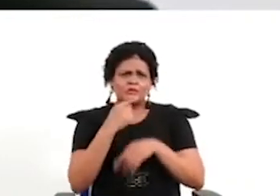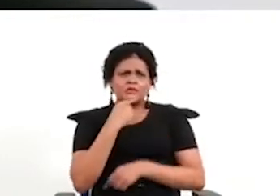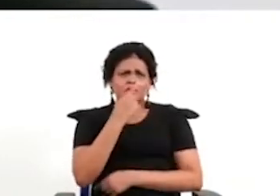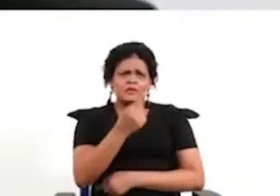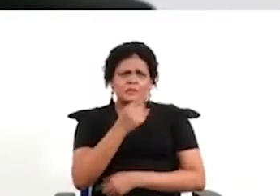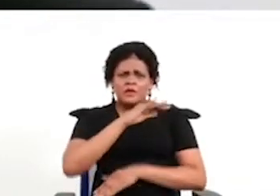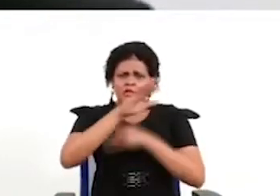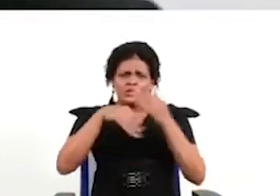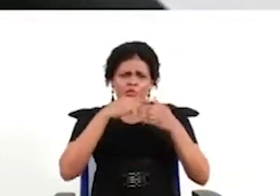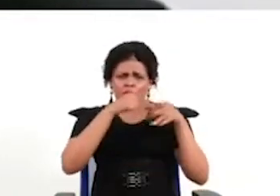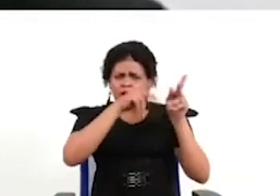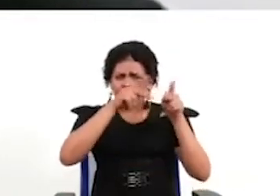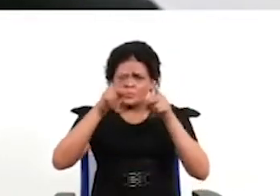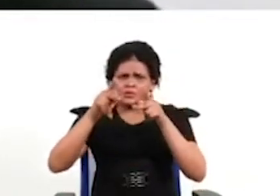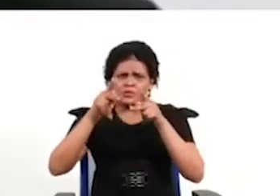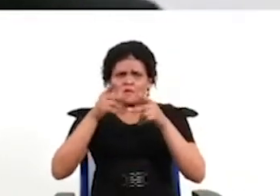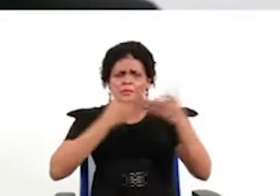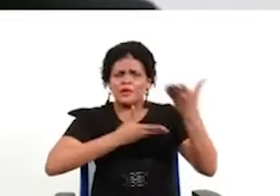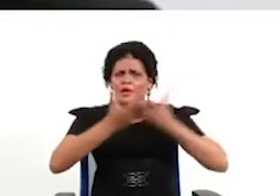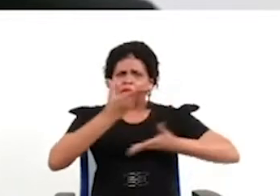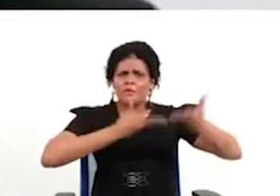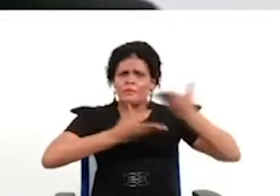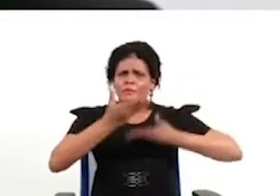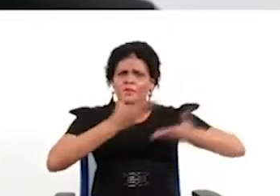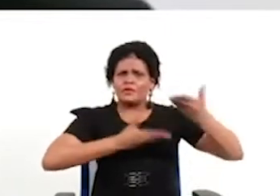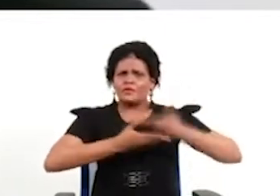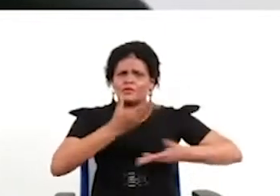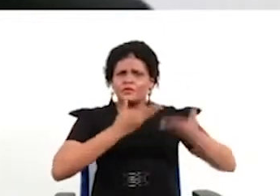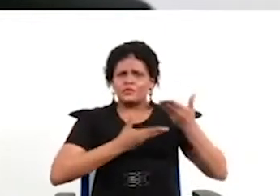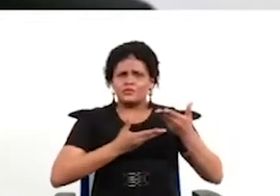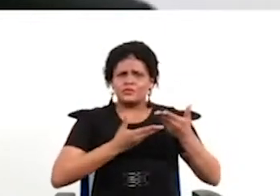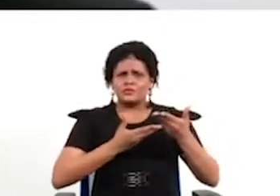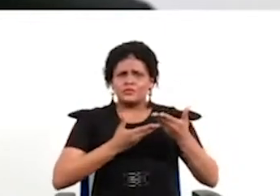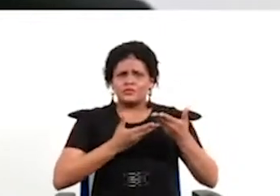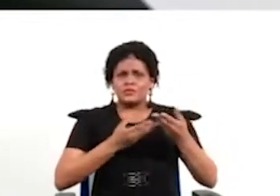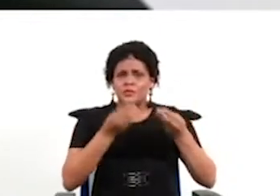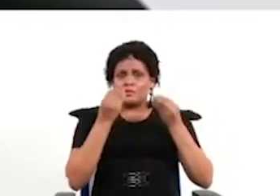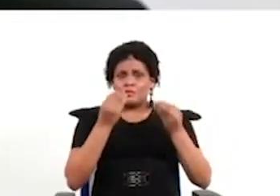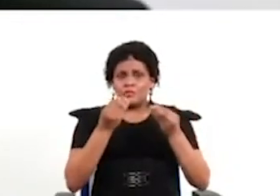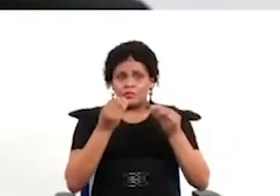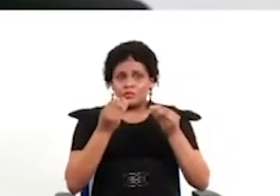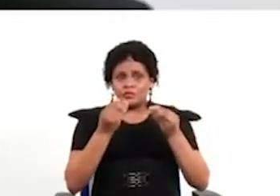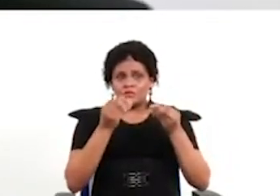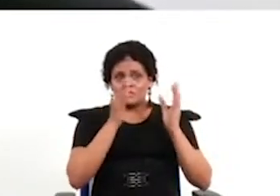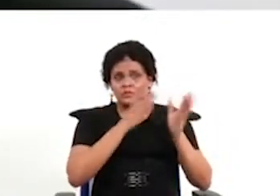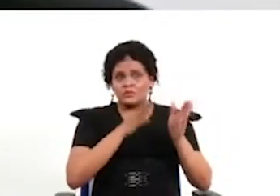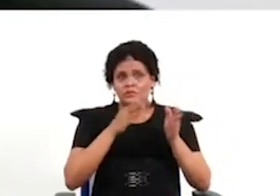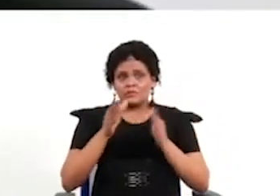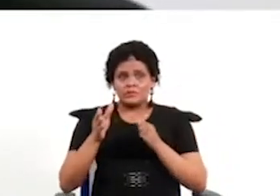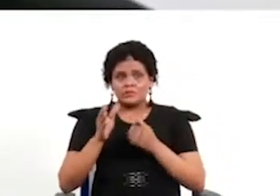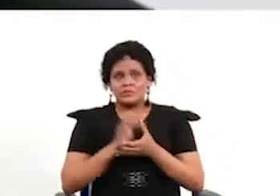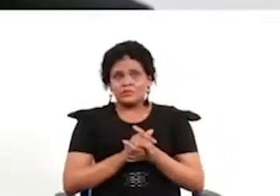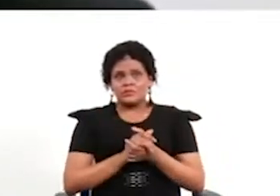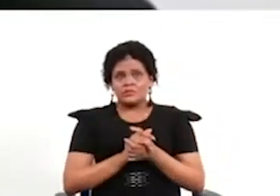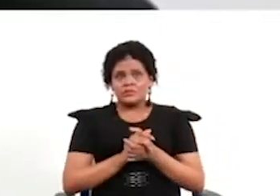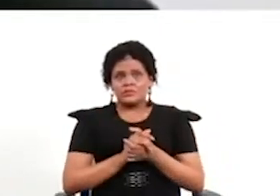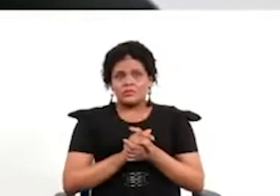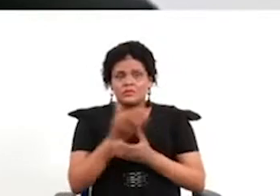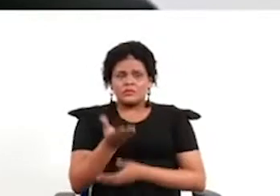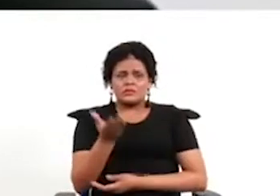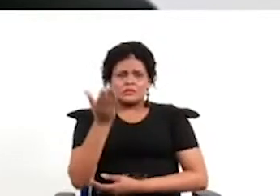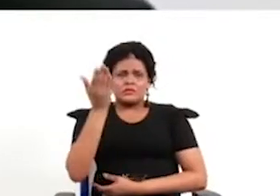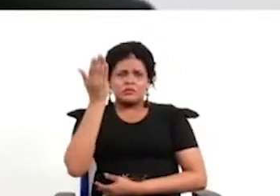compartirla? acá le dimos en algún momento seguimiento a la experiencia chilena en la época de Bachelet